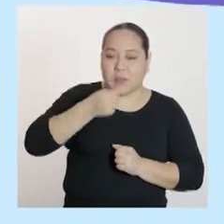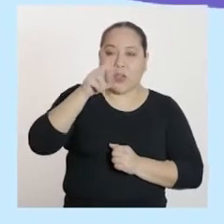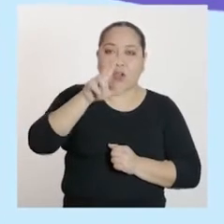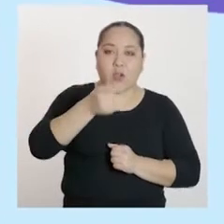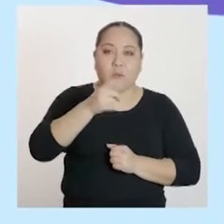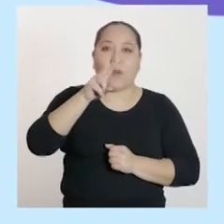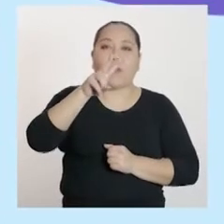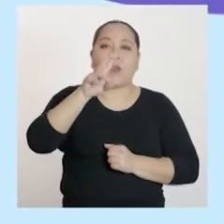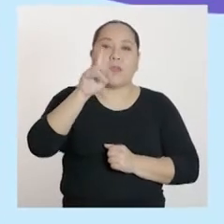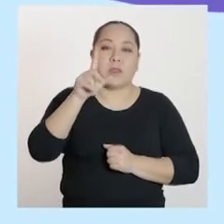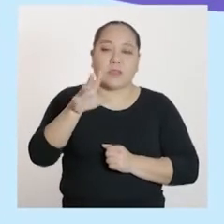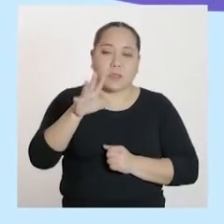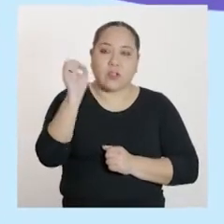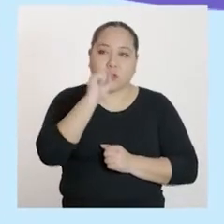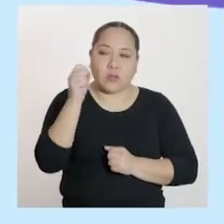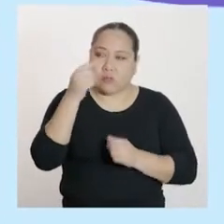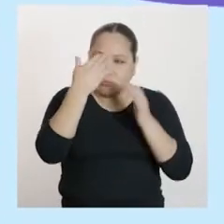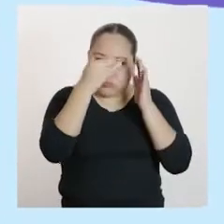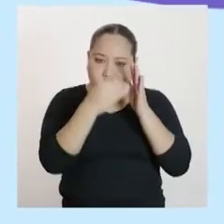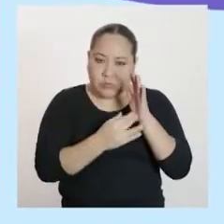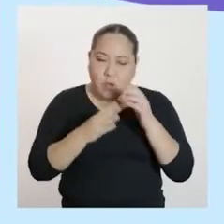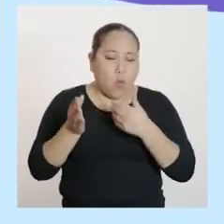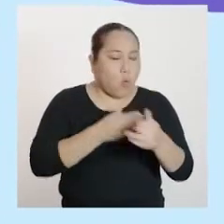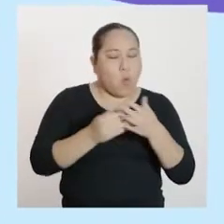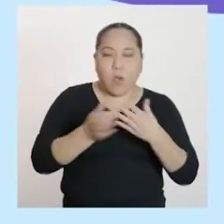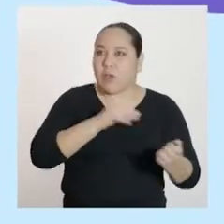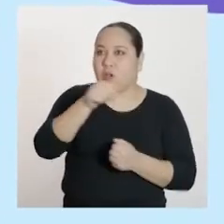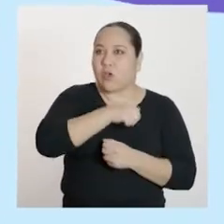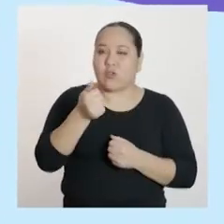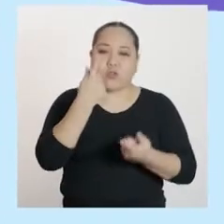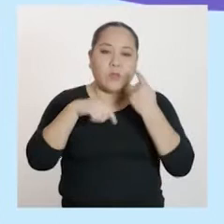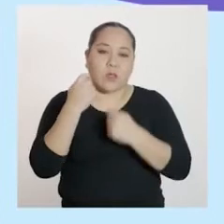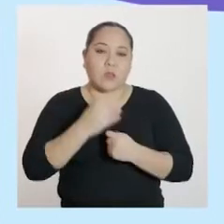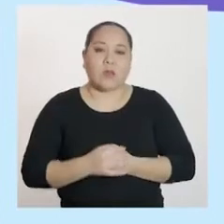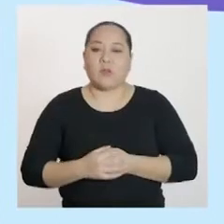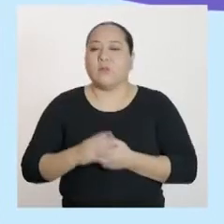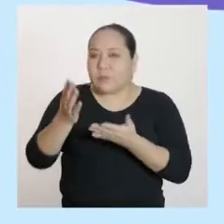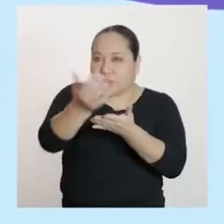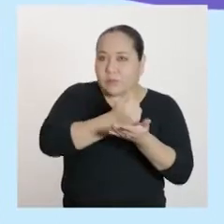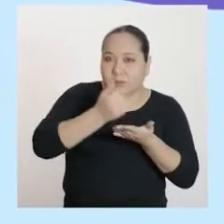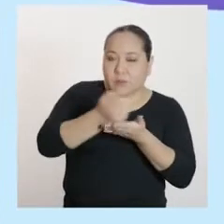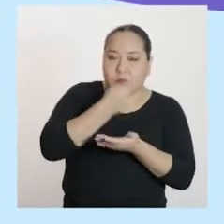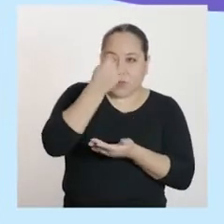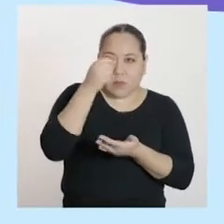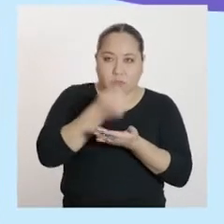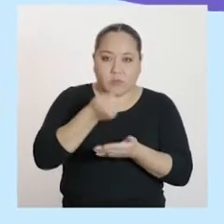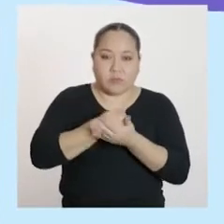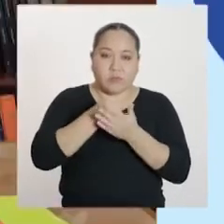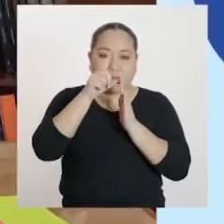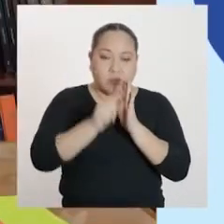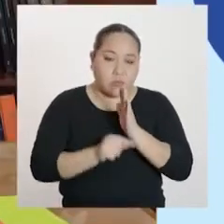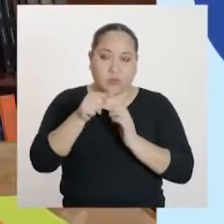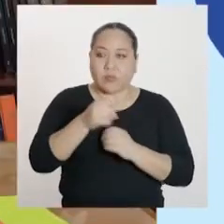cualquier otra cantidad adicional de millares de ecoladrillos vendidos. Obtendré un ingreso inferior al hallado.